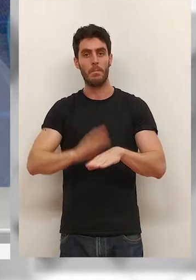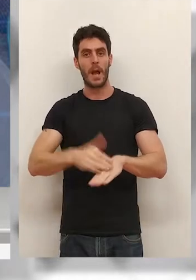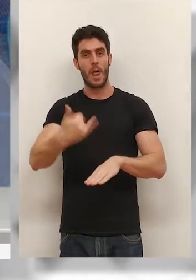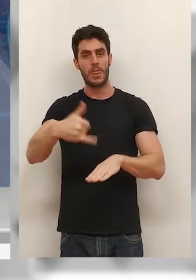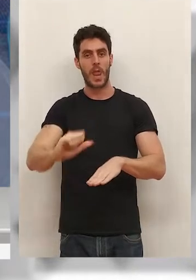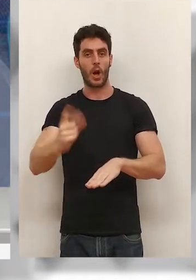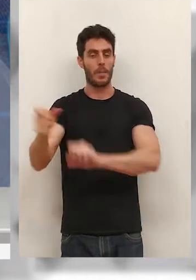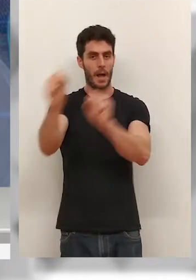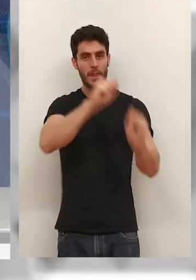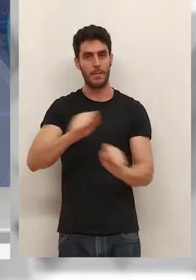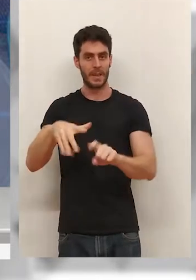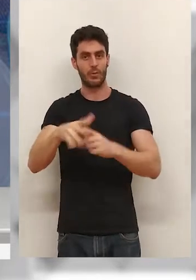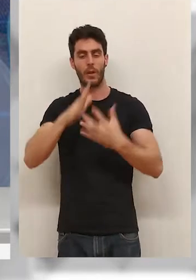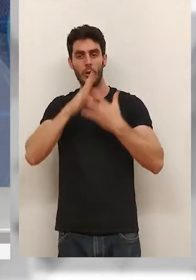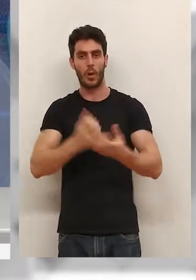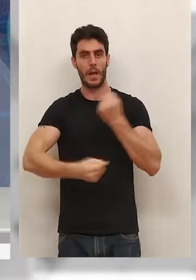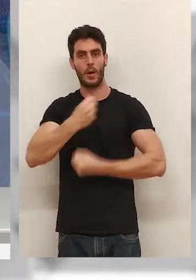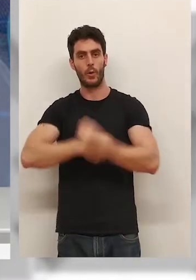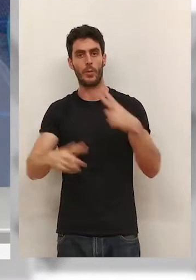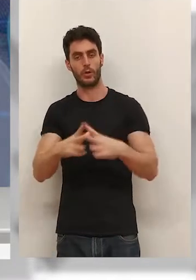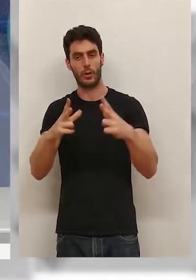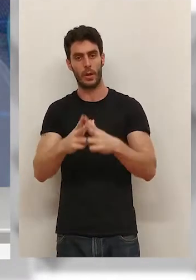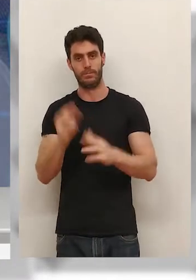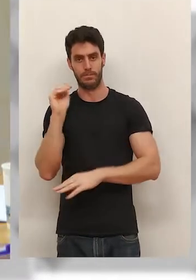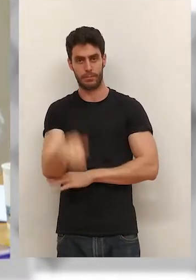más desfavorecidos en el actual escenario económico y social.